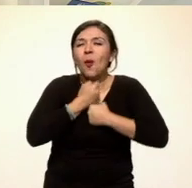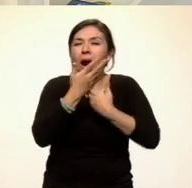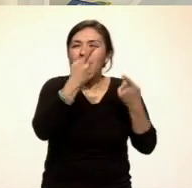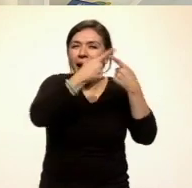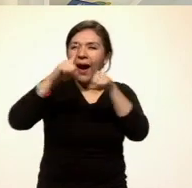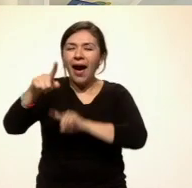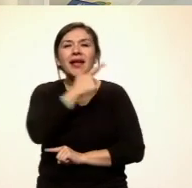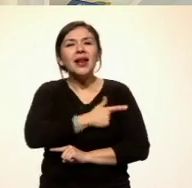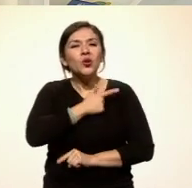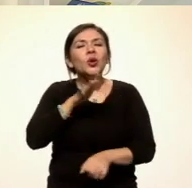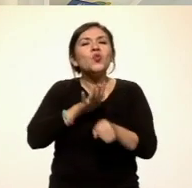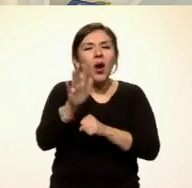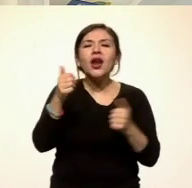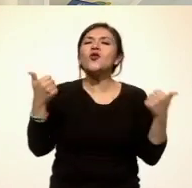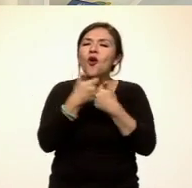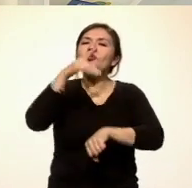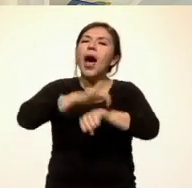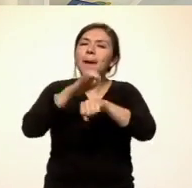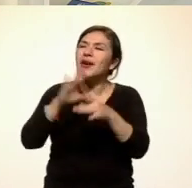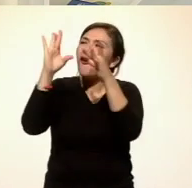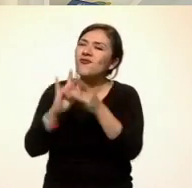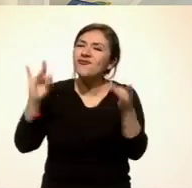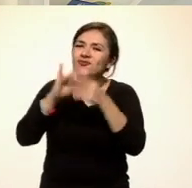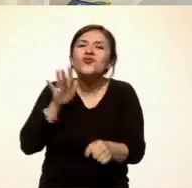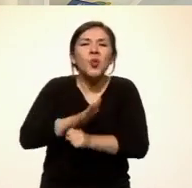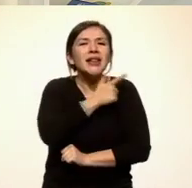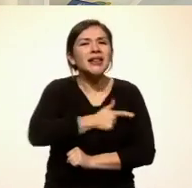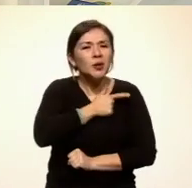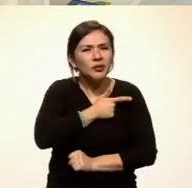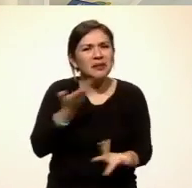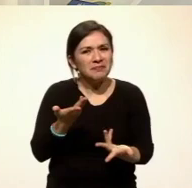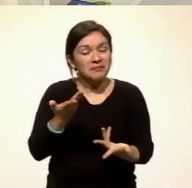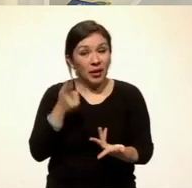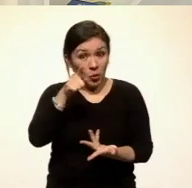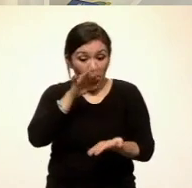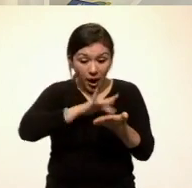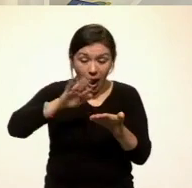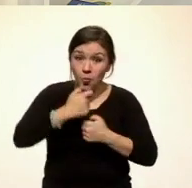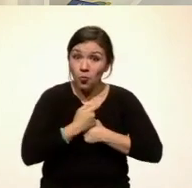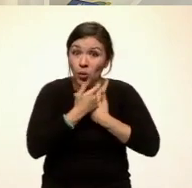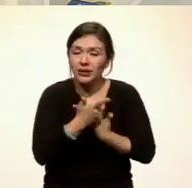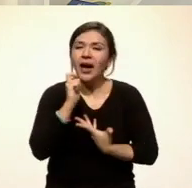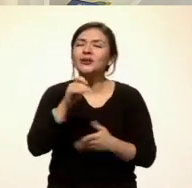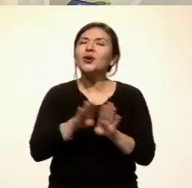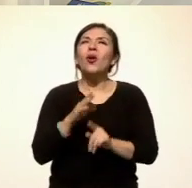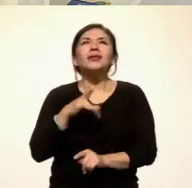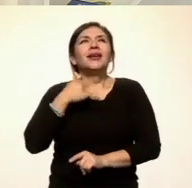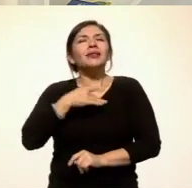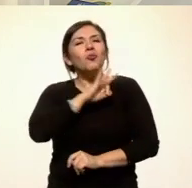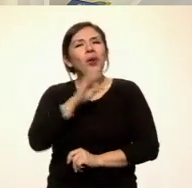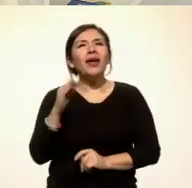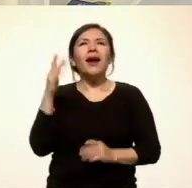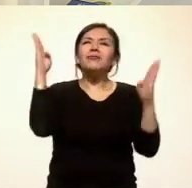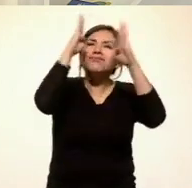gustaría compartir con un familiar o un amigo? ¿Por qué? Leer poesía es un placer que se puede disfrutar en